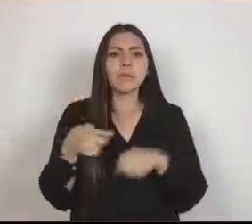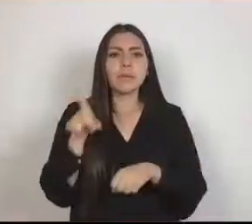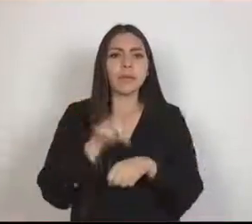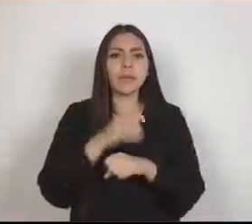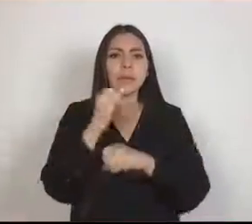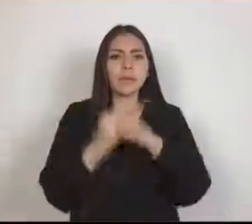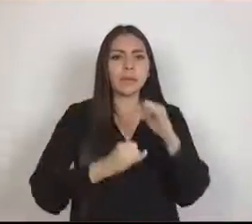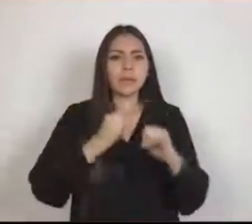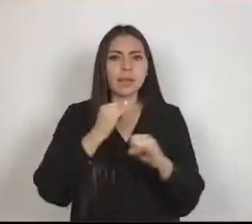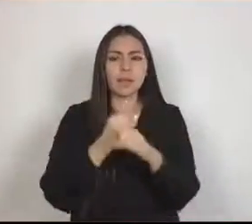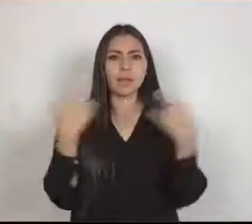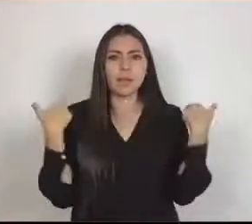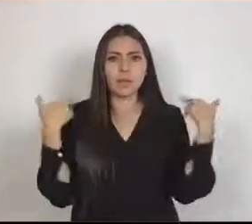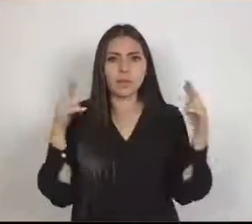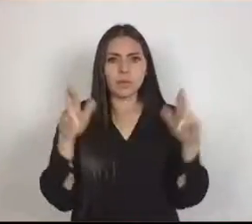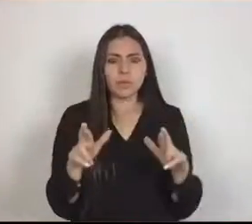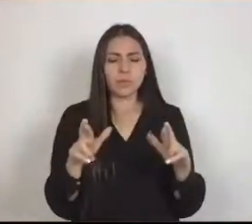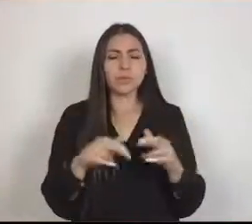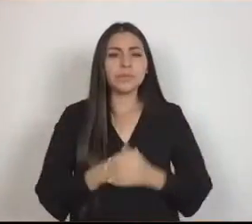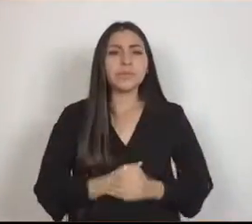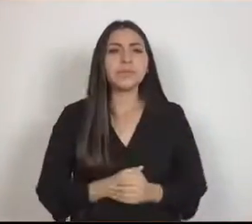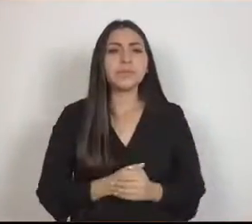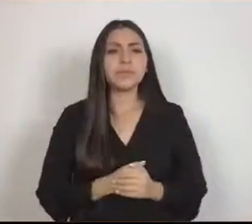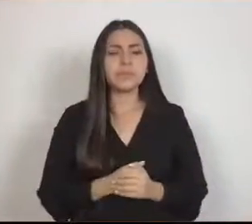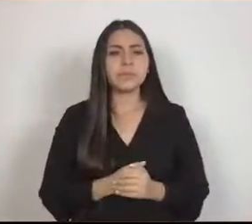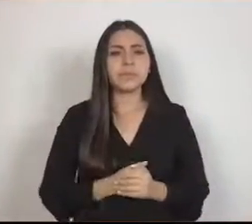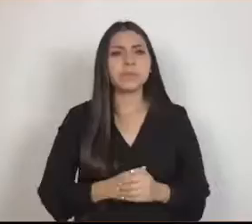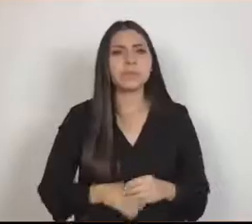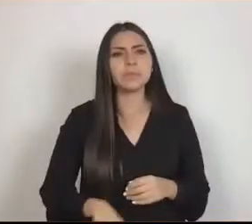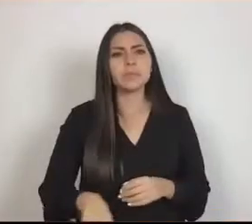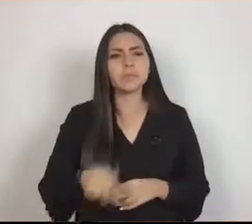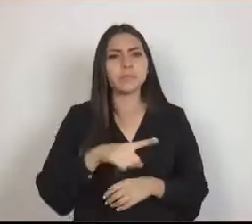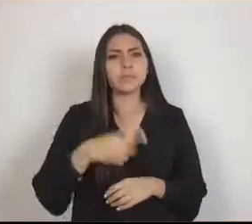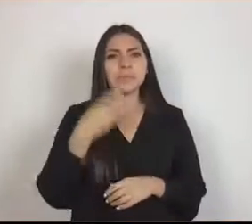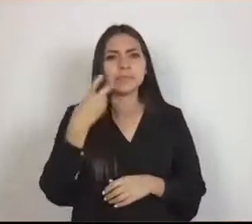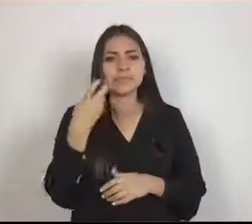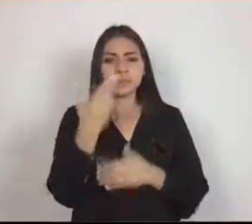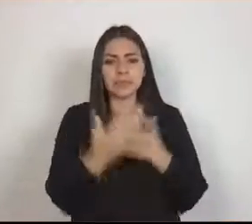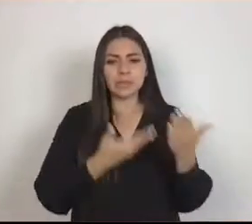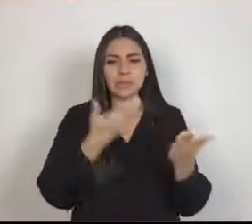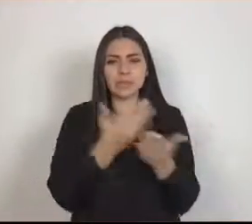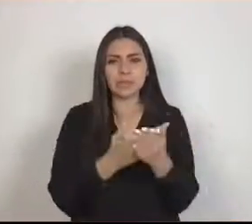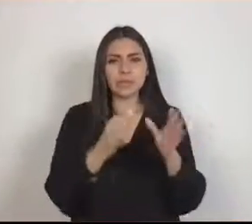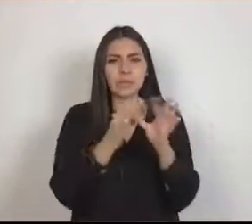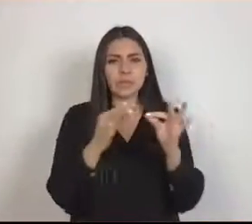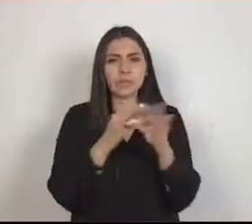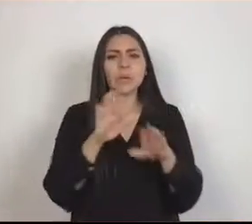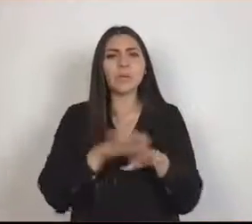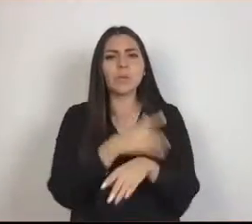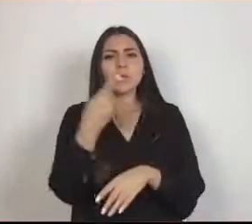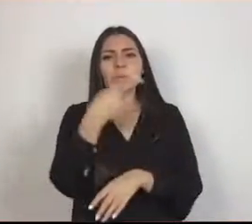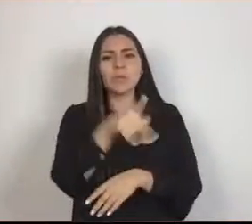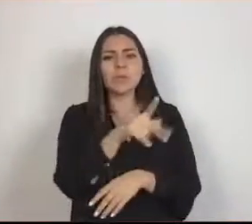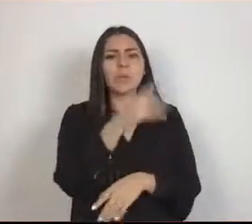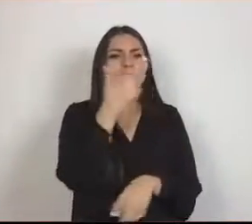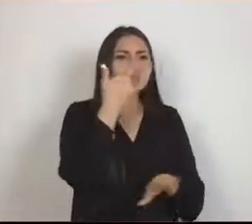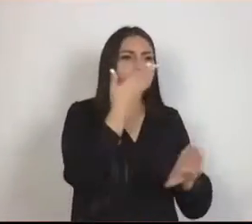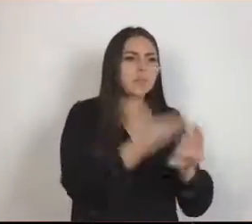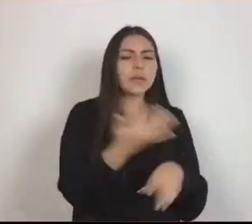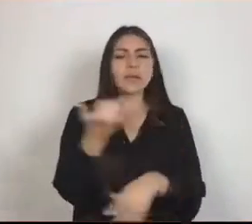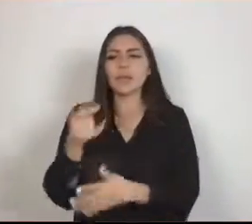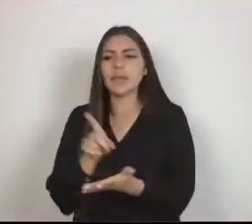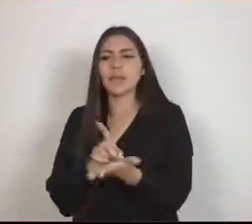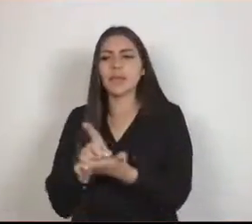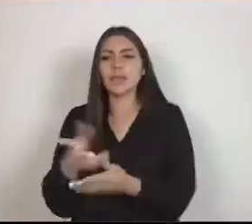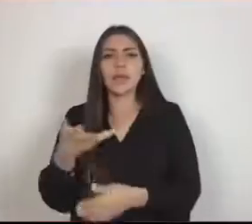recomendación suscrita establece los criterios de referencia en cuanto a los derechos y responsabilidades del